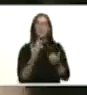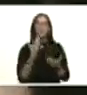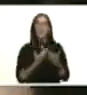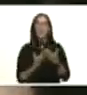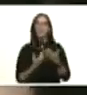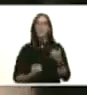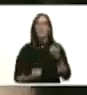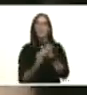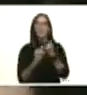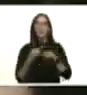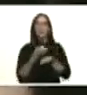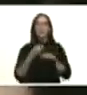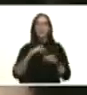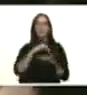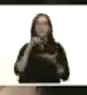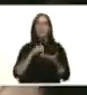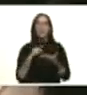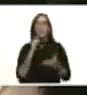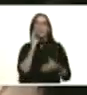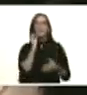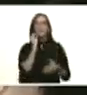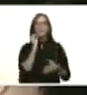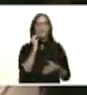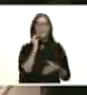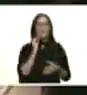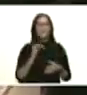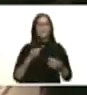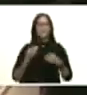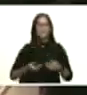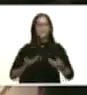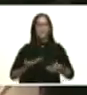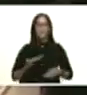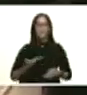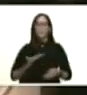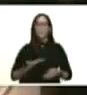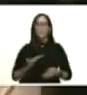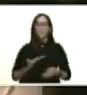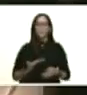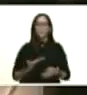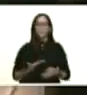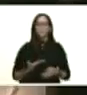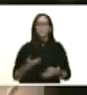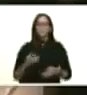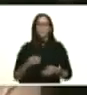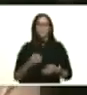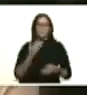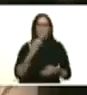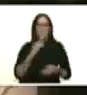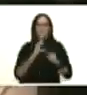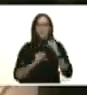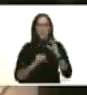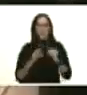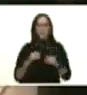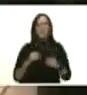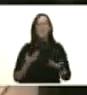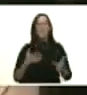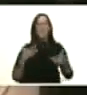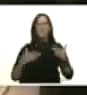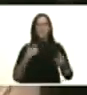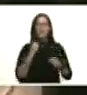nacional con experiencias importantes hace rato conversábamos en una jornada de trabajo